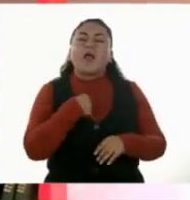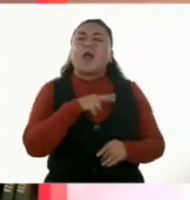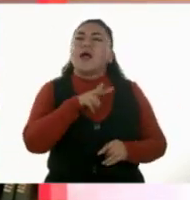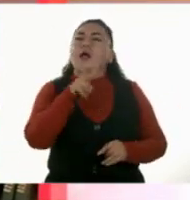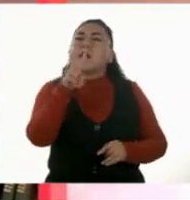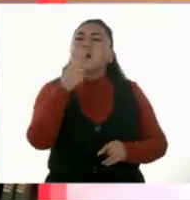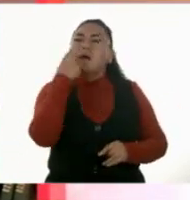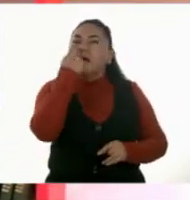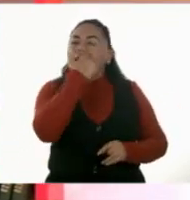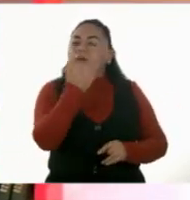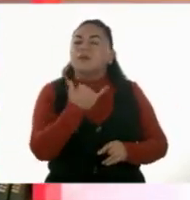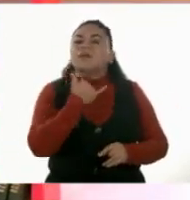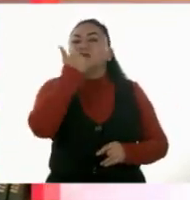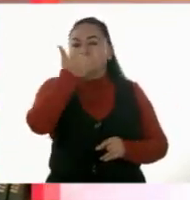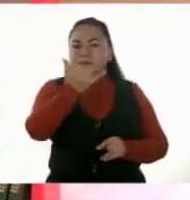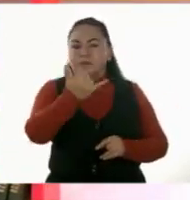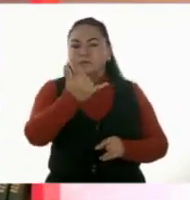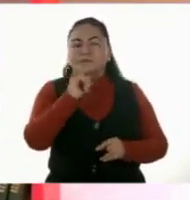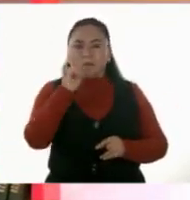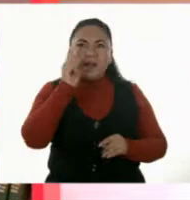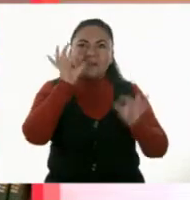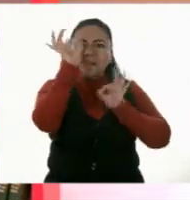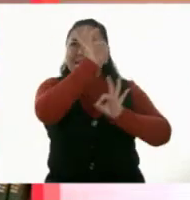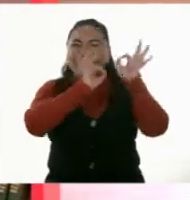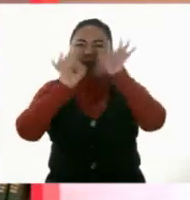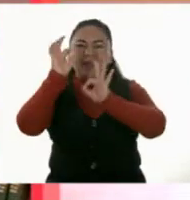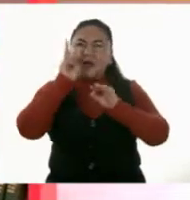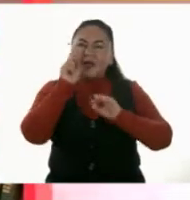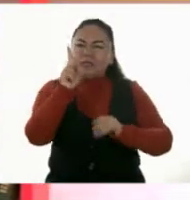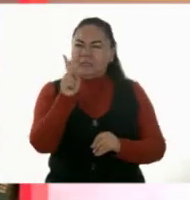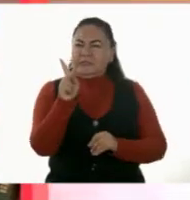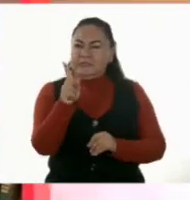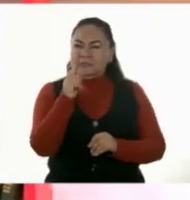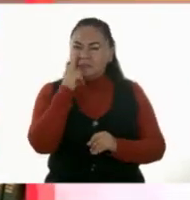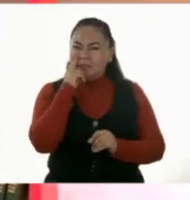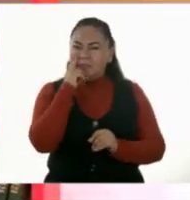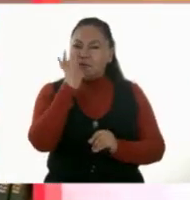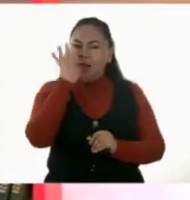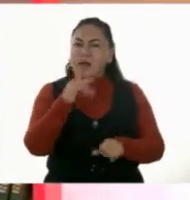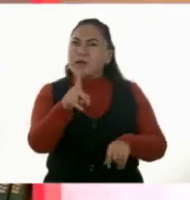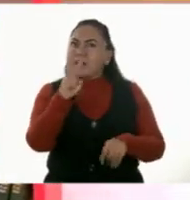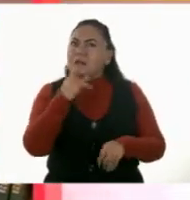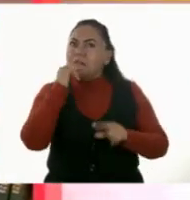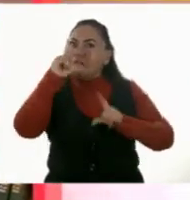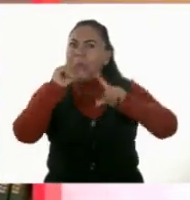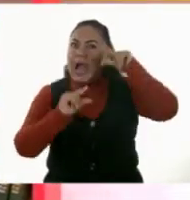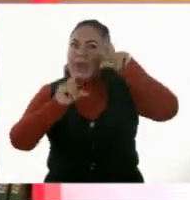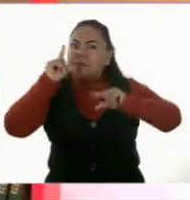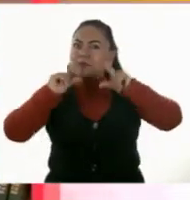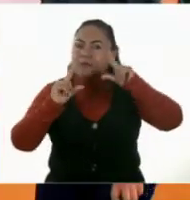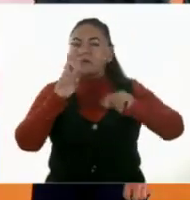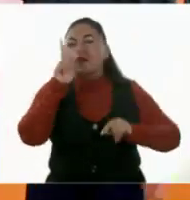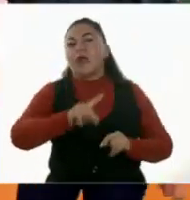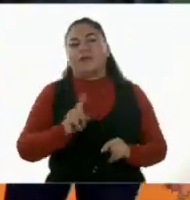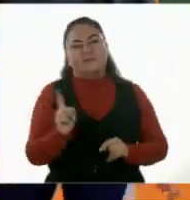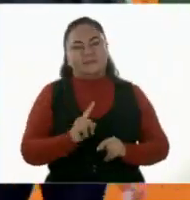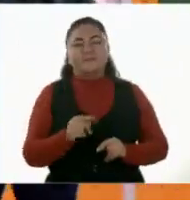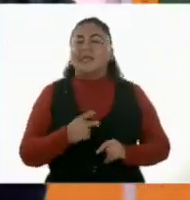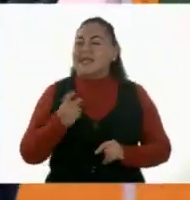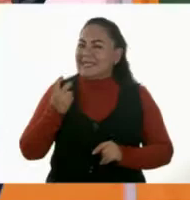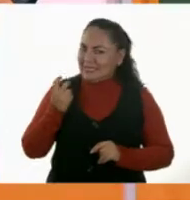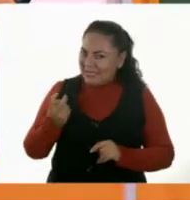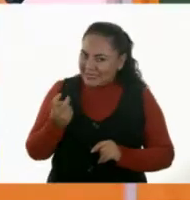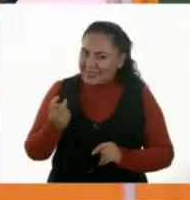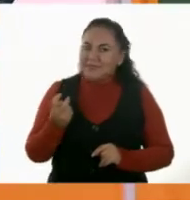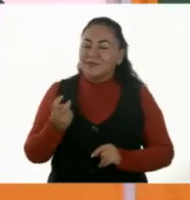otra idea. Y es que sí, la forma en que las organicemos nos puede dar un número que no es en realidad. Así es.